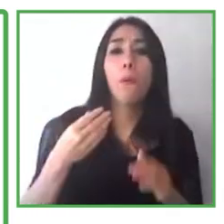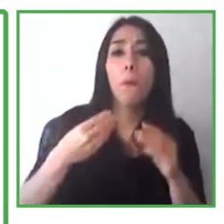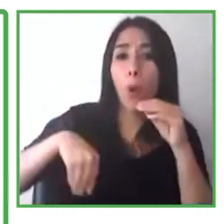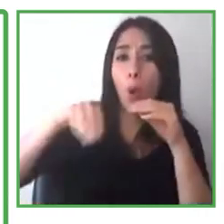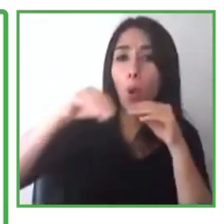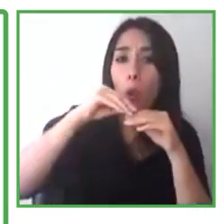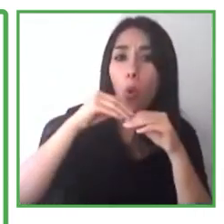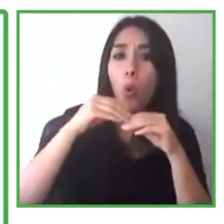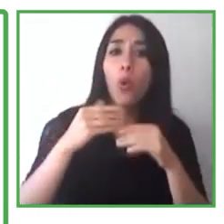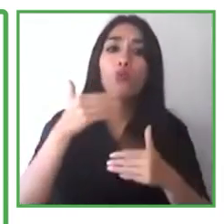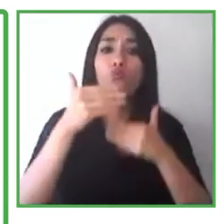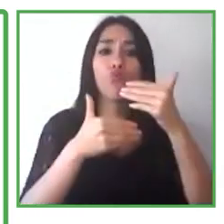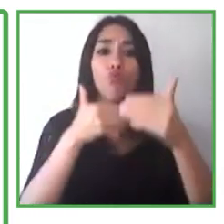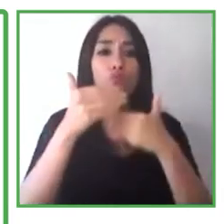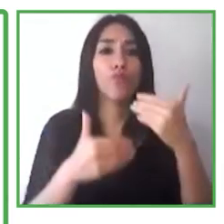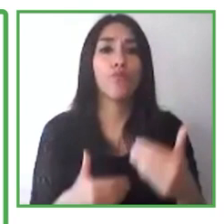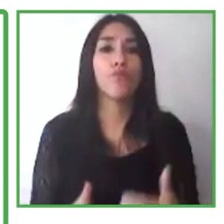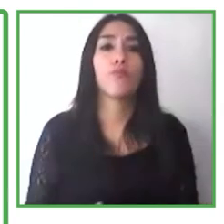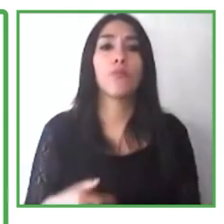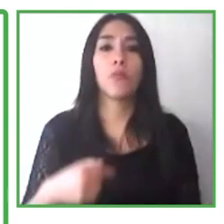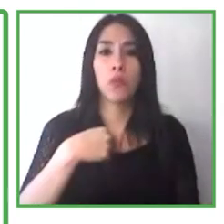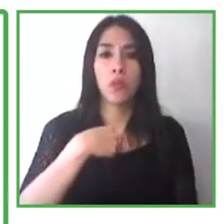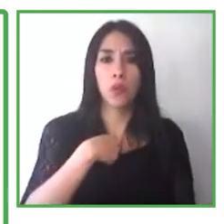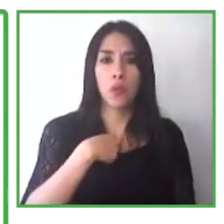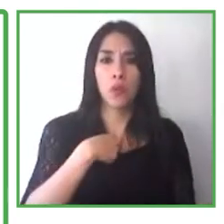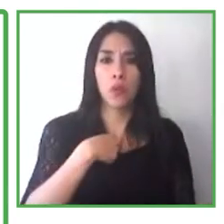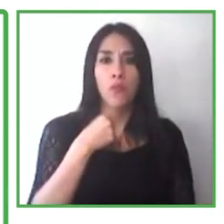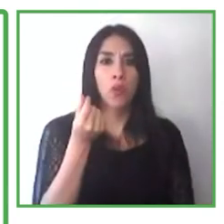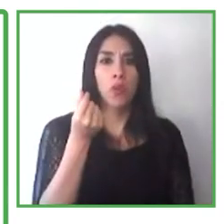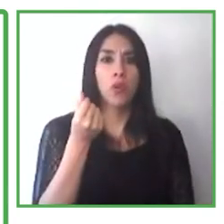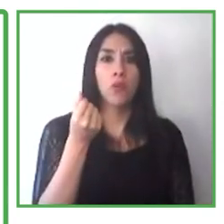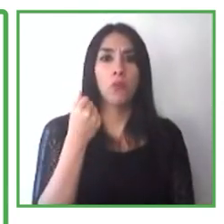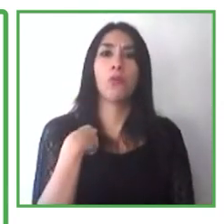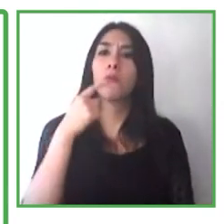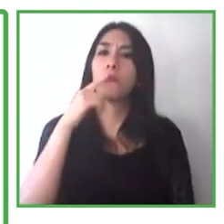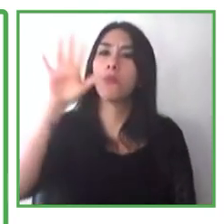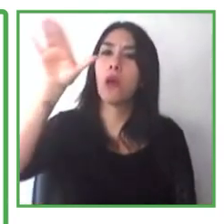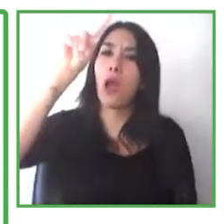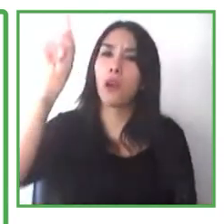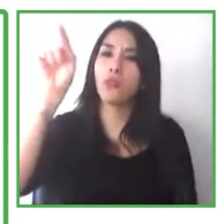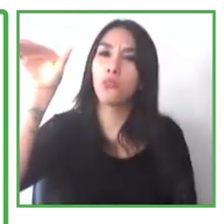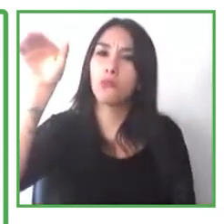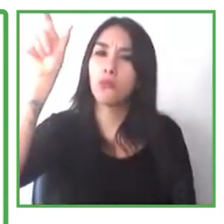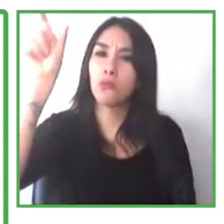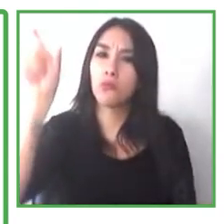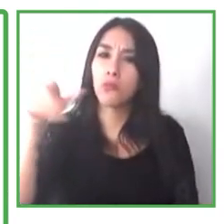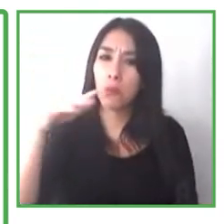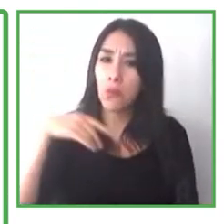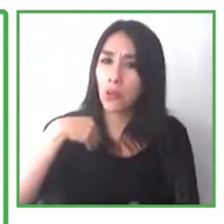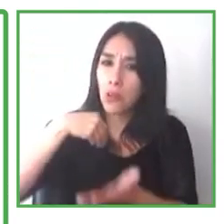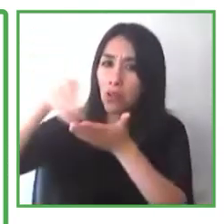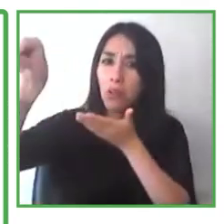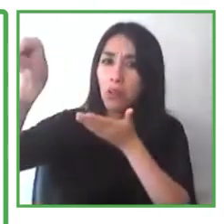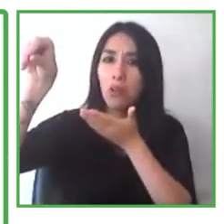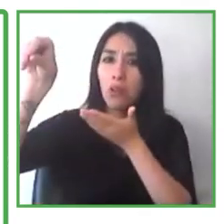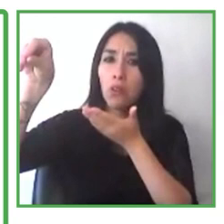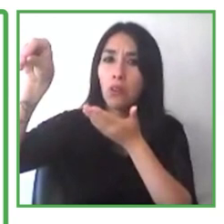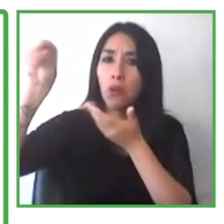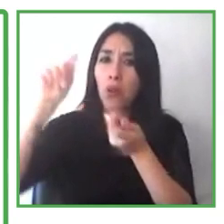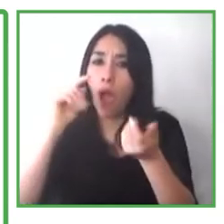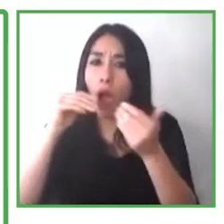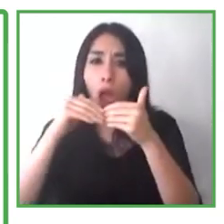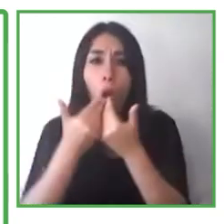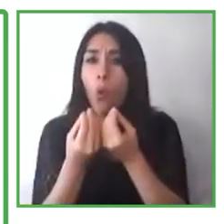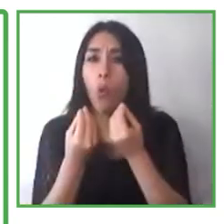Entonces, en vez de preguntarle o pedirle a los gerentes o a las personas que tengan que pagar la acomodación o el ajuste que va a ser